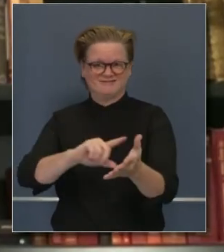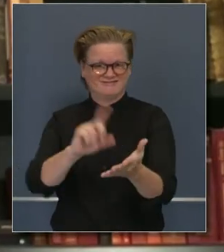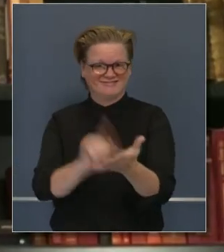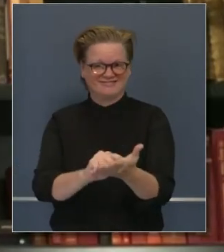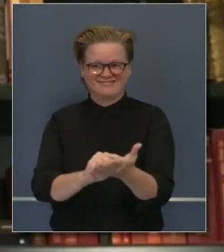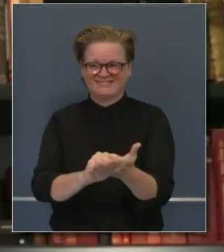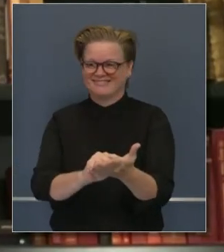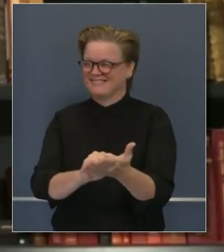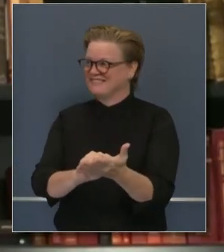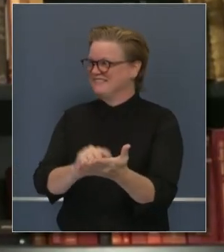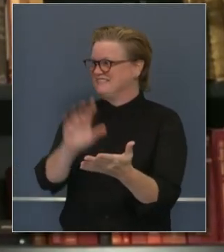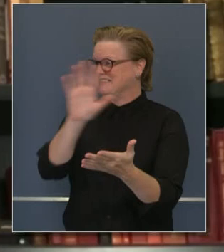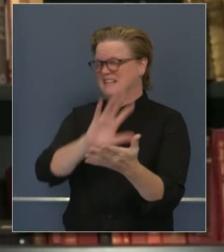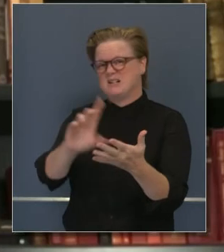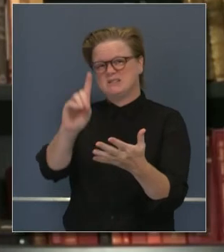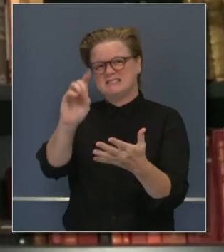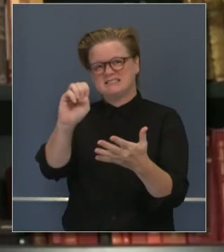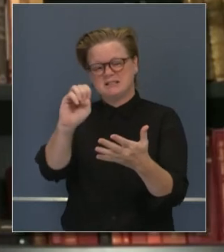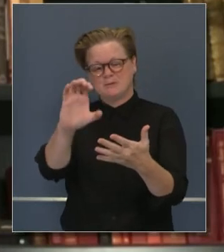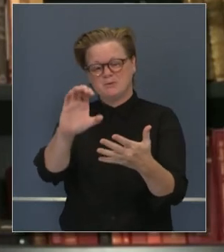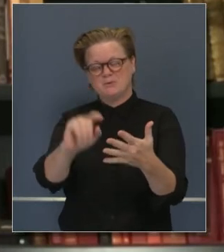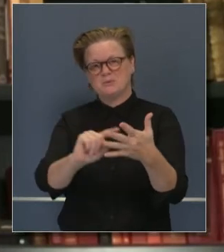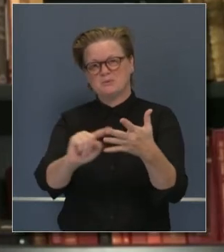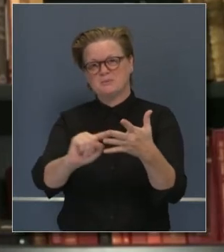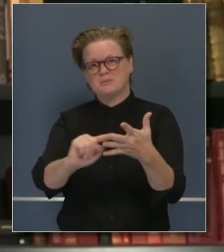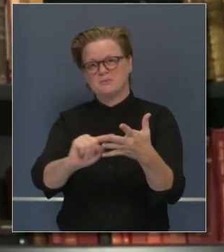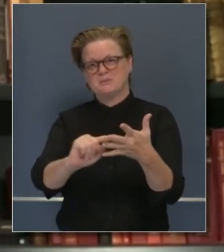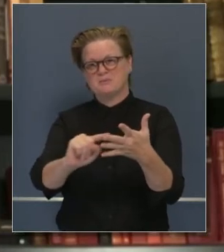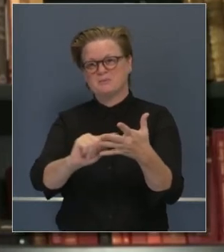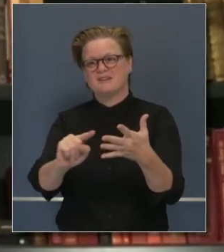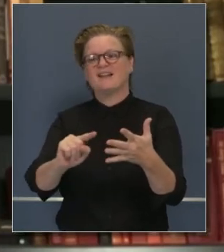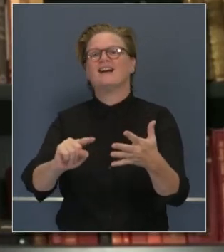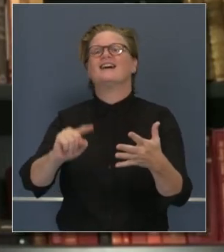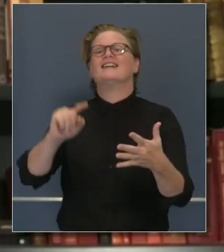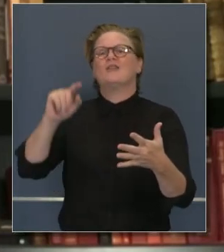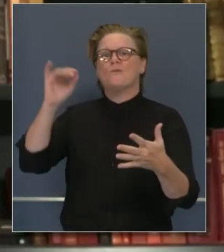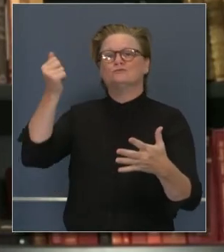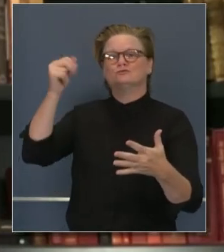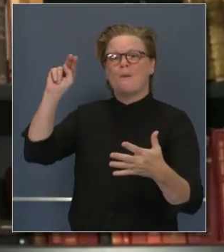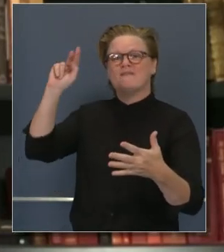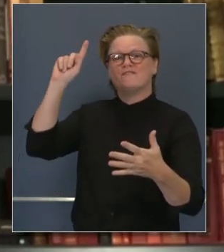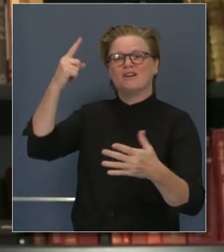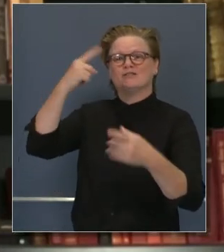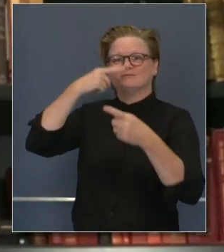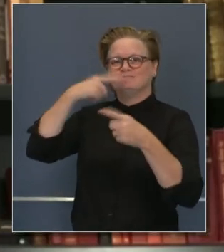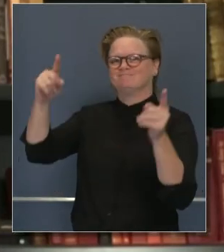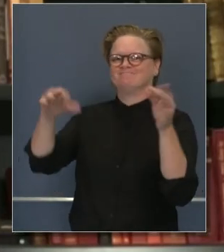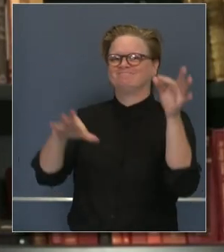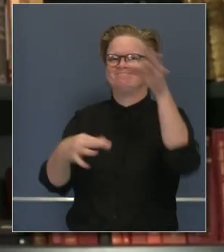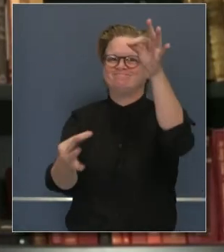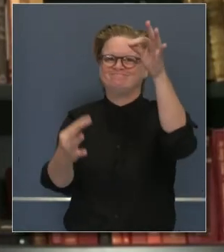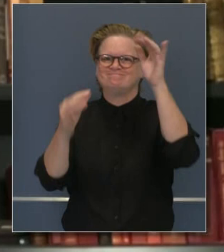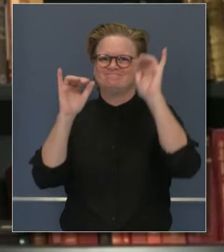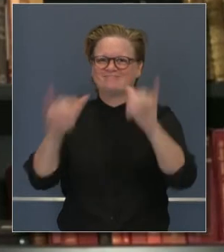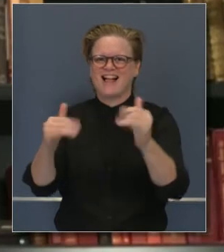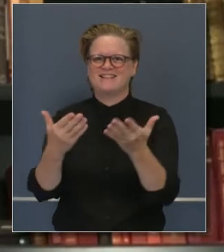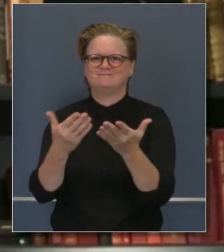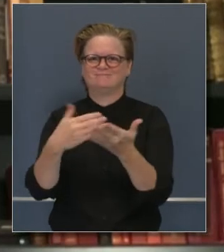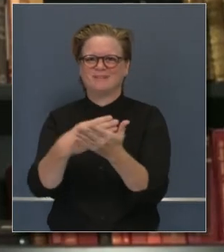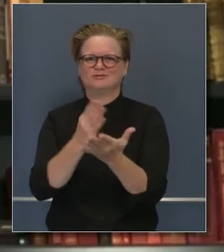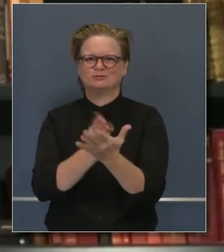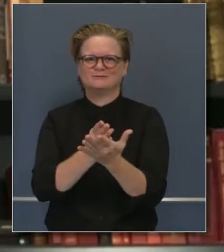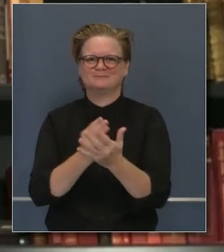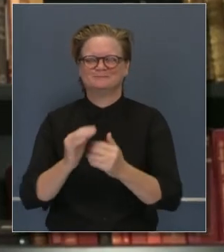diciembre. Bien conscientes, percatados de las distintas necesidades a lo ancho del Estado, pero ninguna más importante que